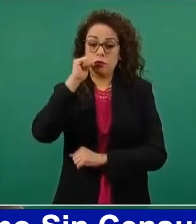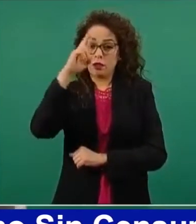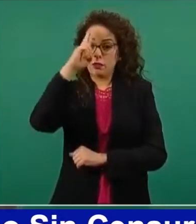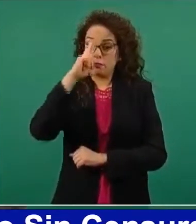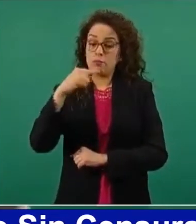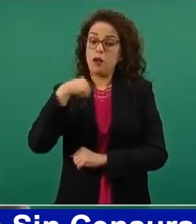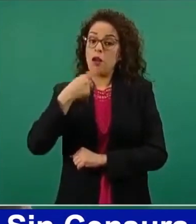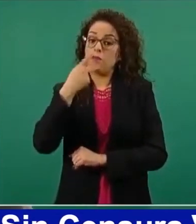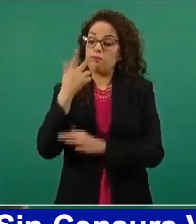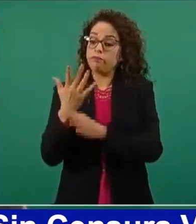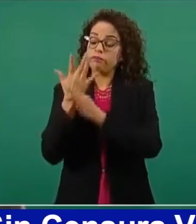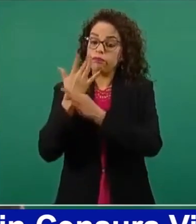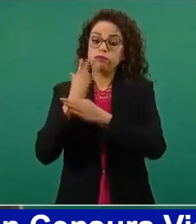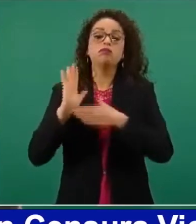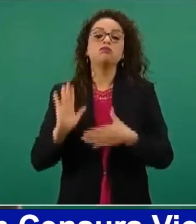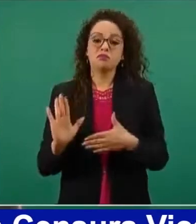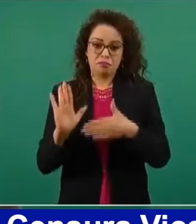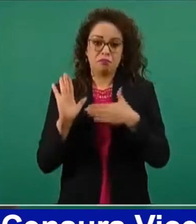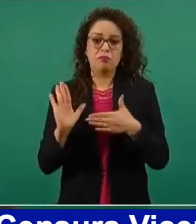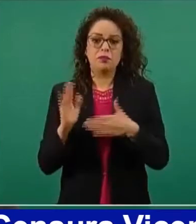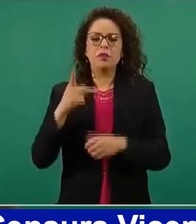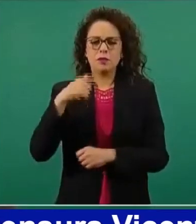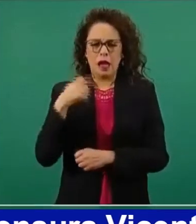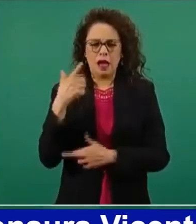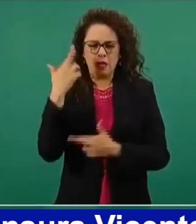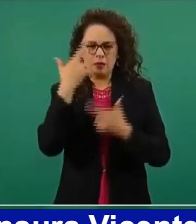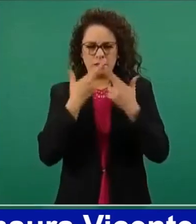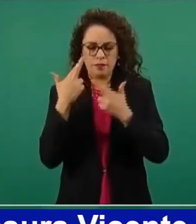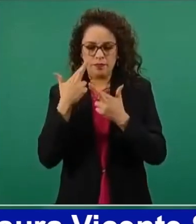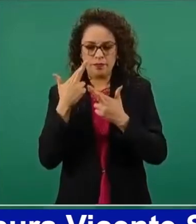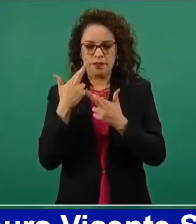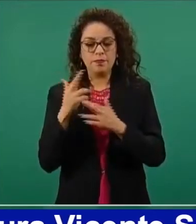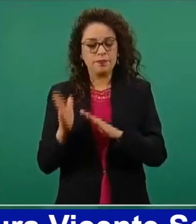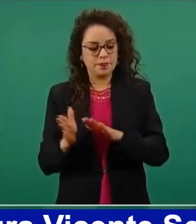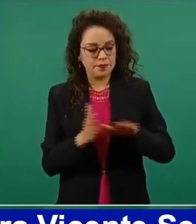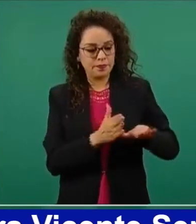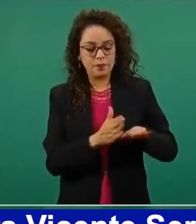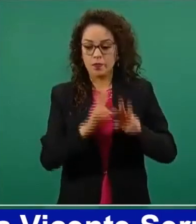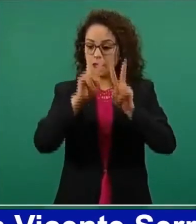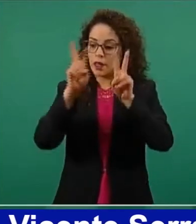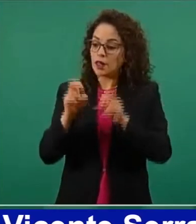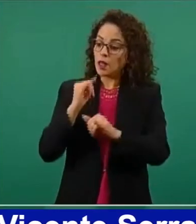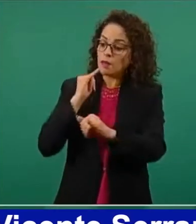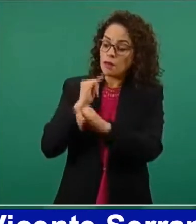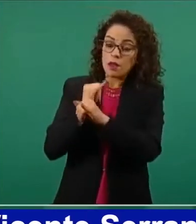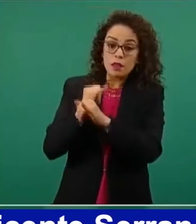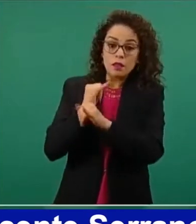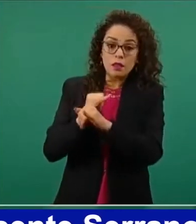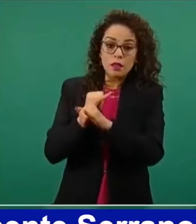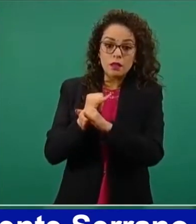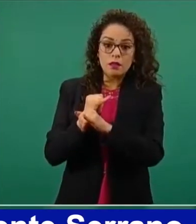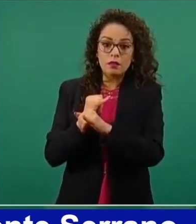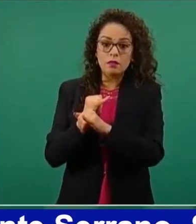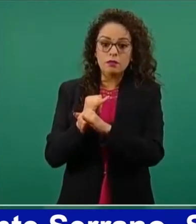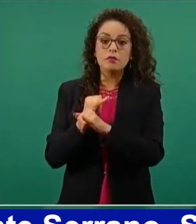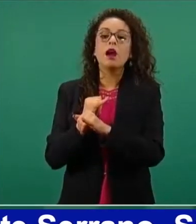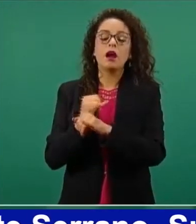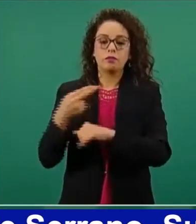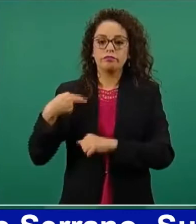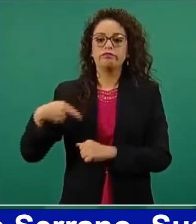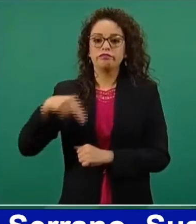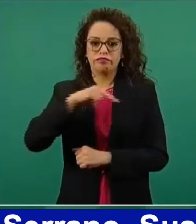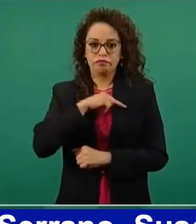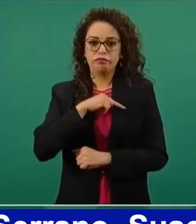Pero de todas maneras lo vamos a revisar. En cuanto al internet, pues estamos trabajando para que pronto